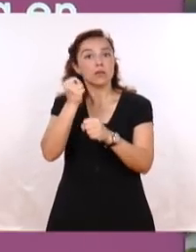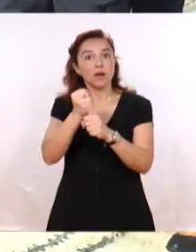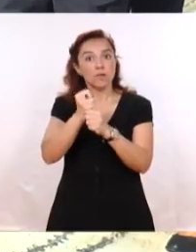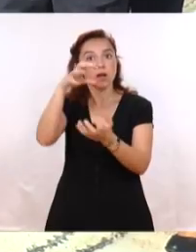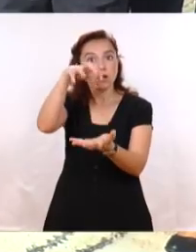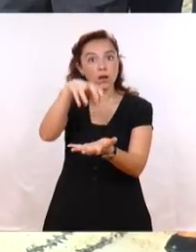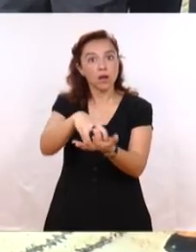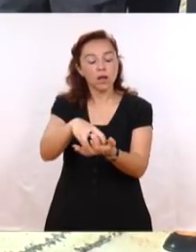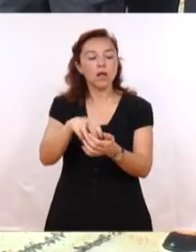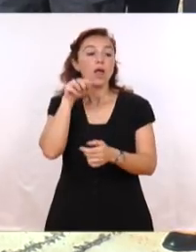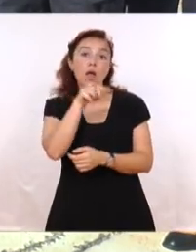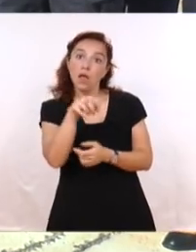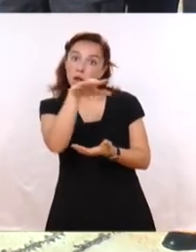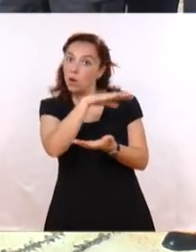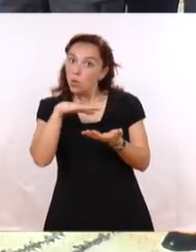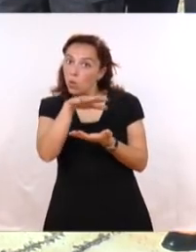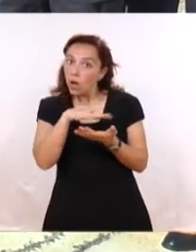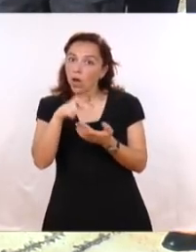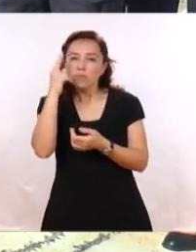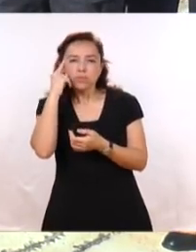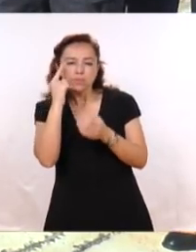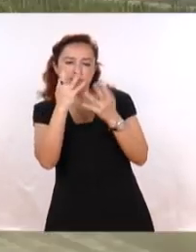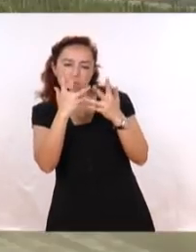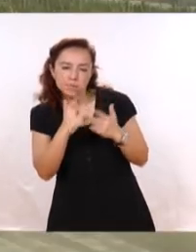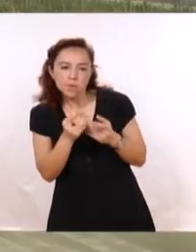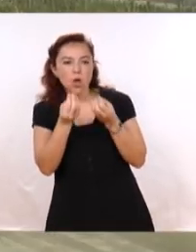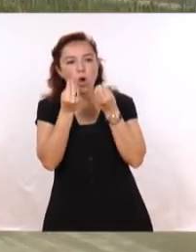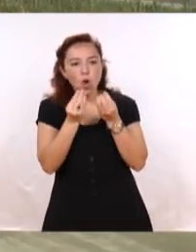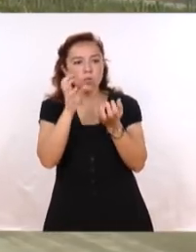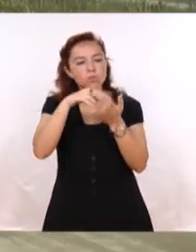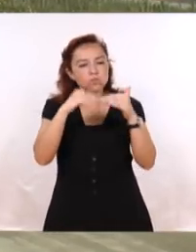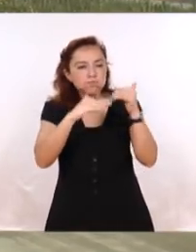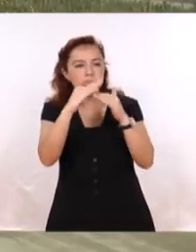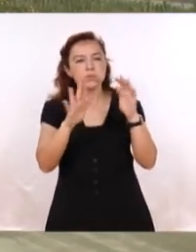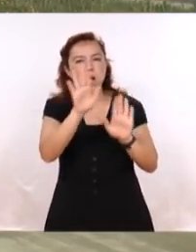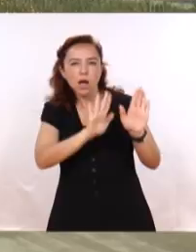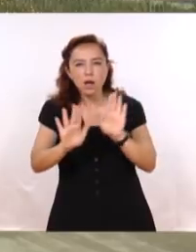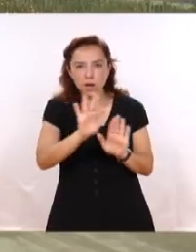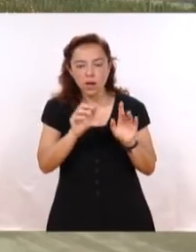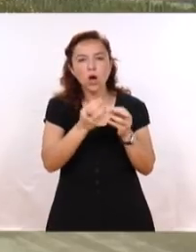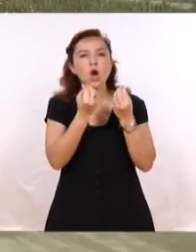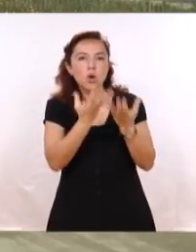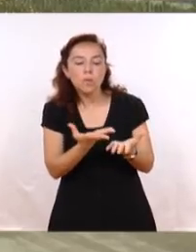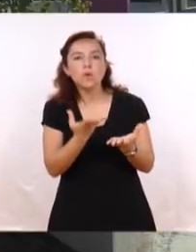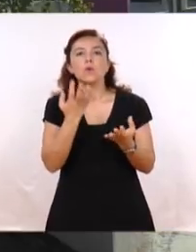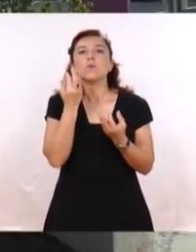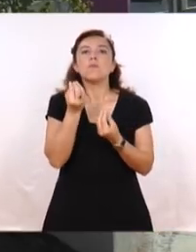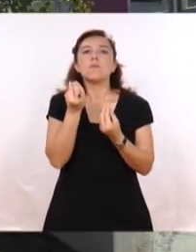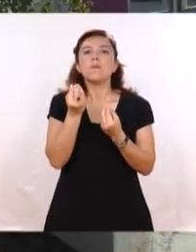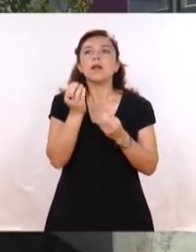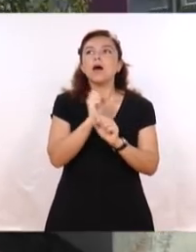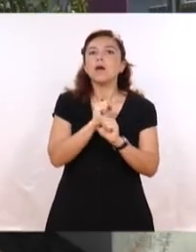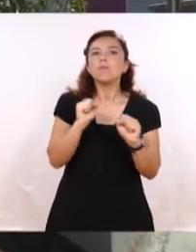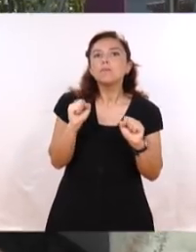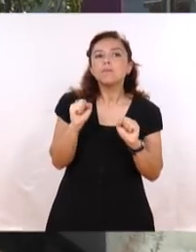en la unidad El lugar fue pensado estratégicamente Justamente por poder llegar